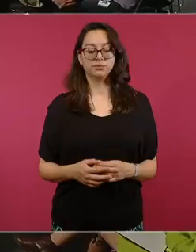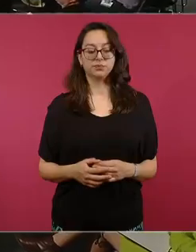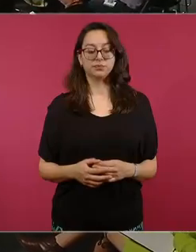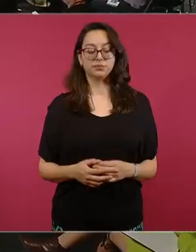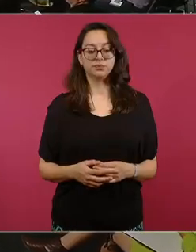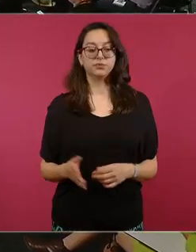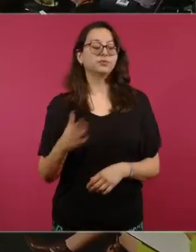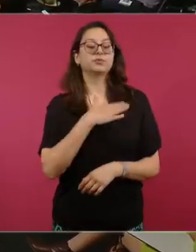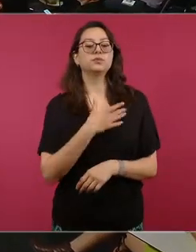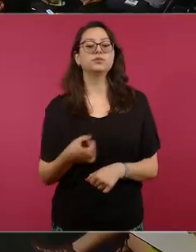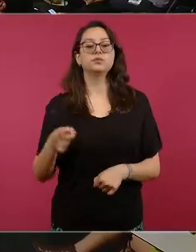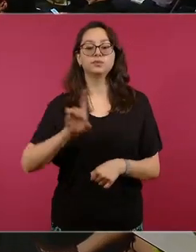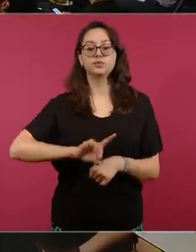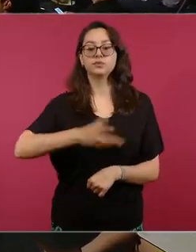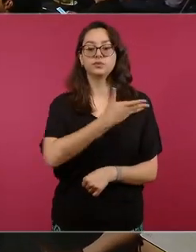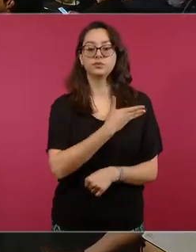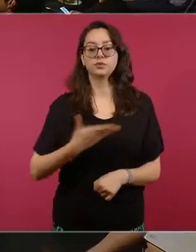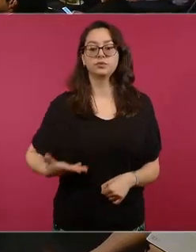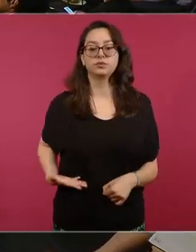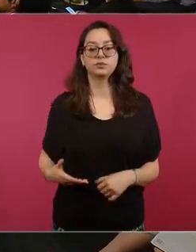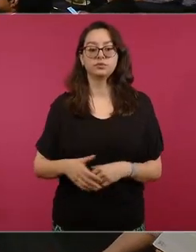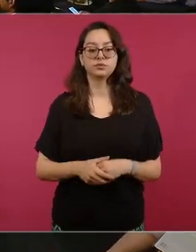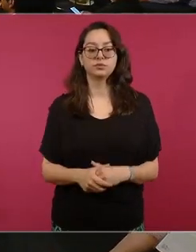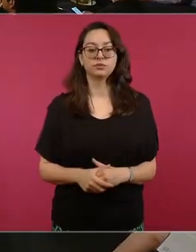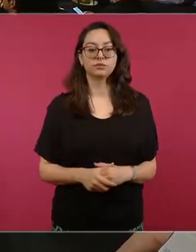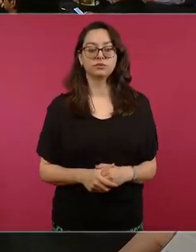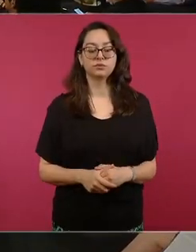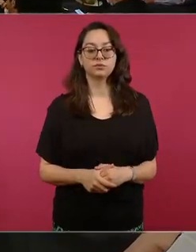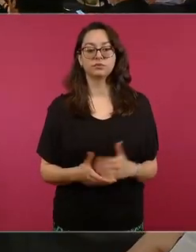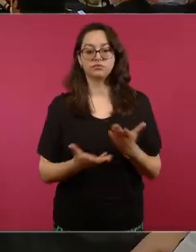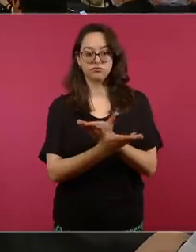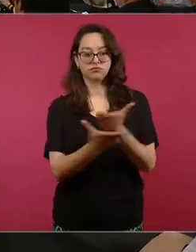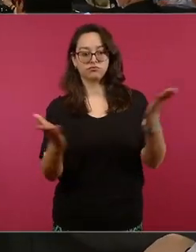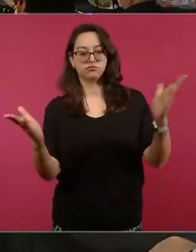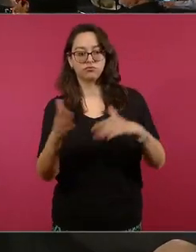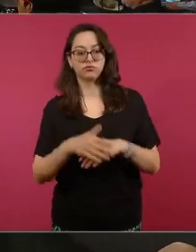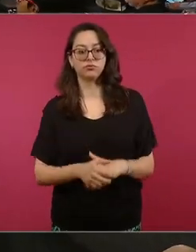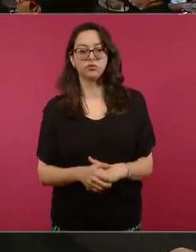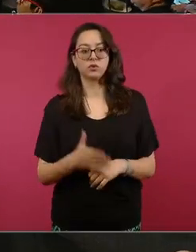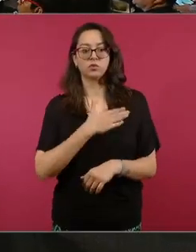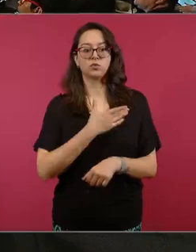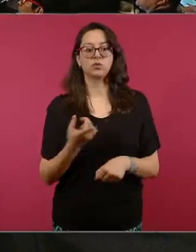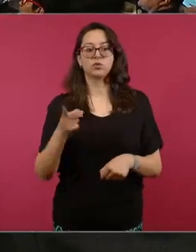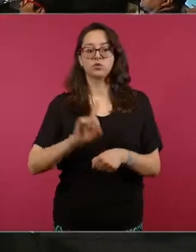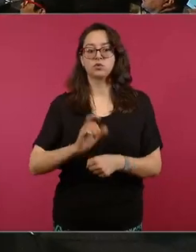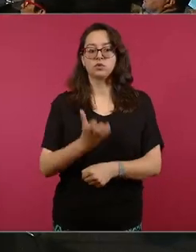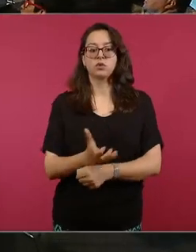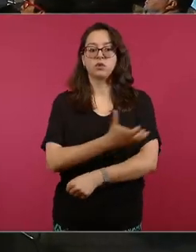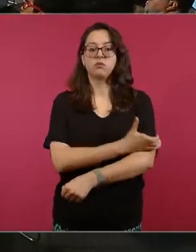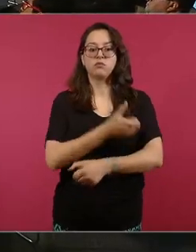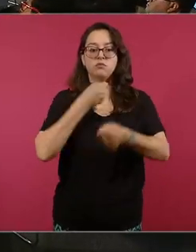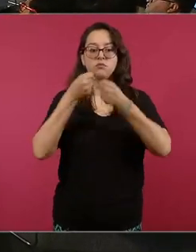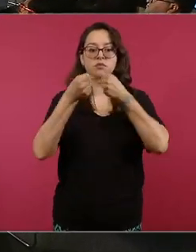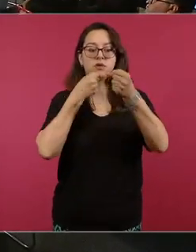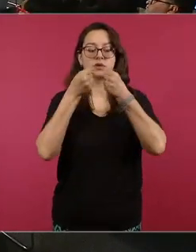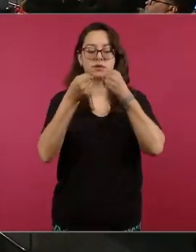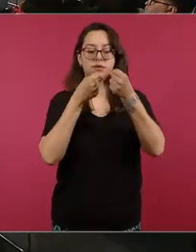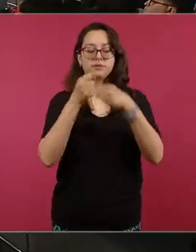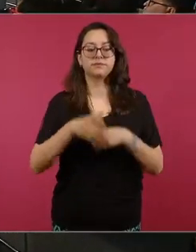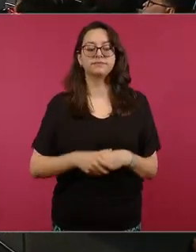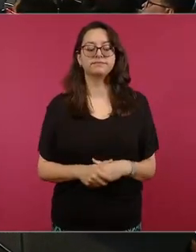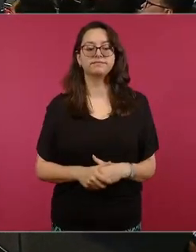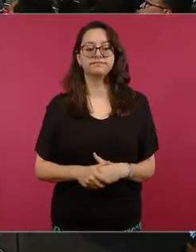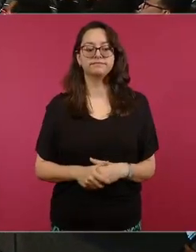ahí buenos días presidente buenos días a los presentes también buenos días también a los compañeros periodistas el día de hoy